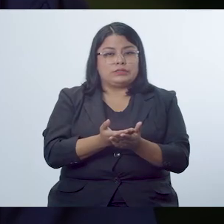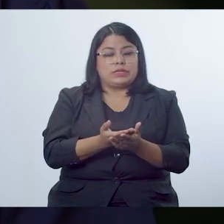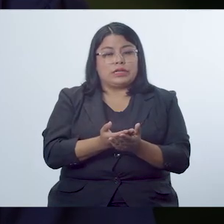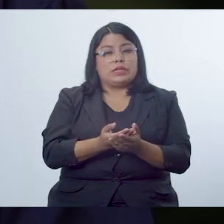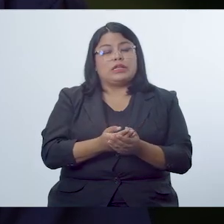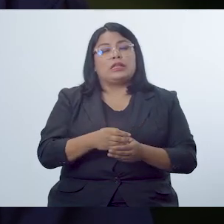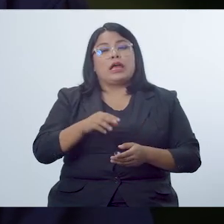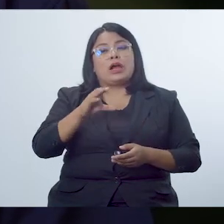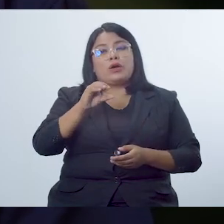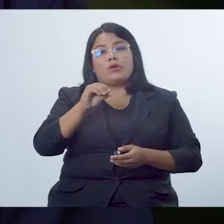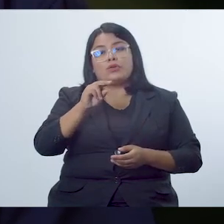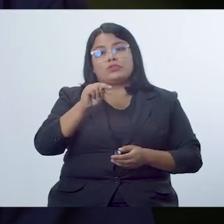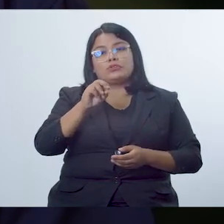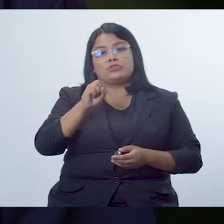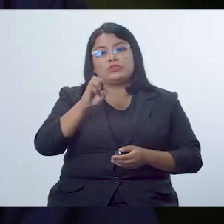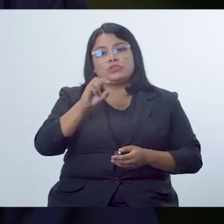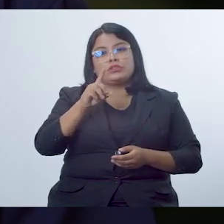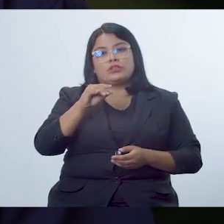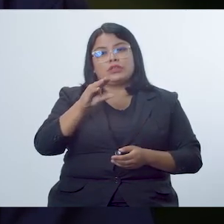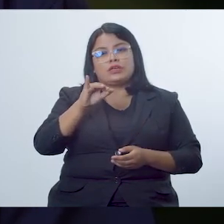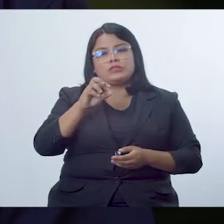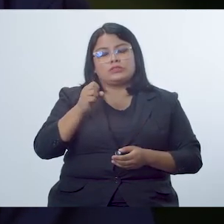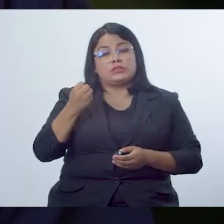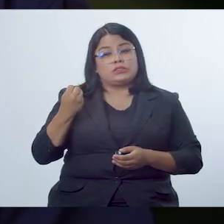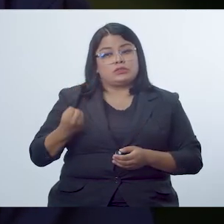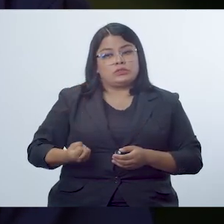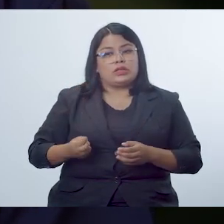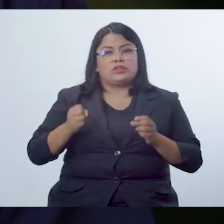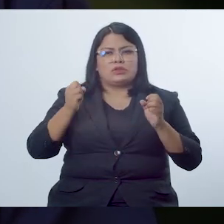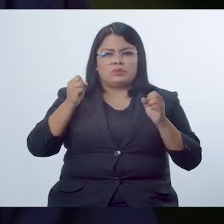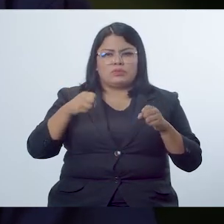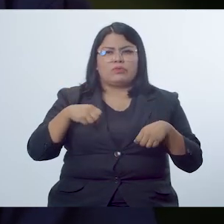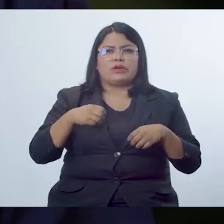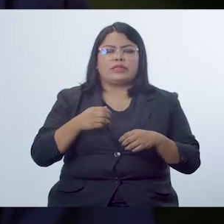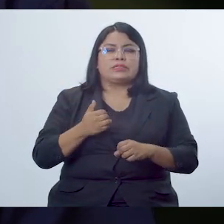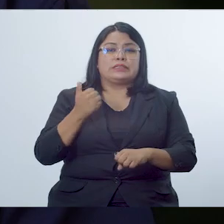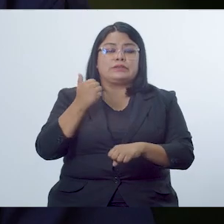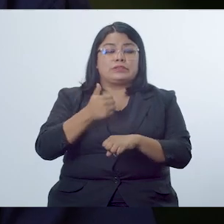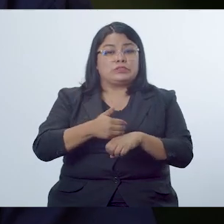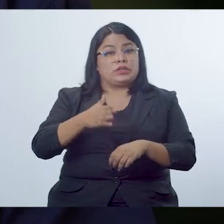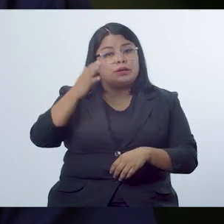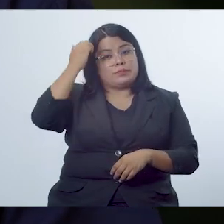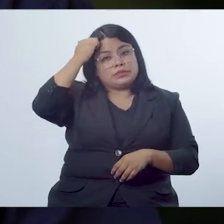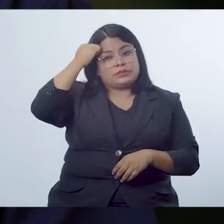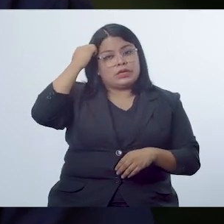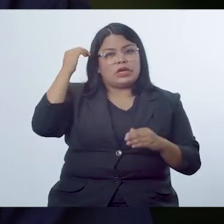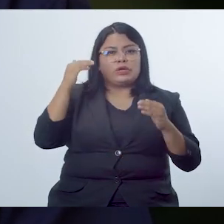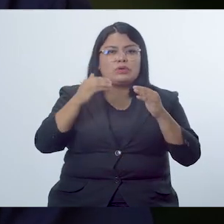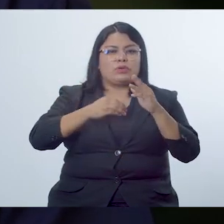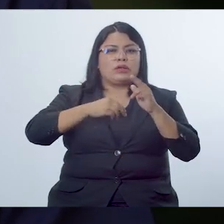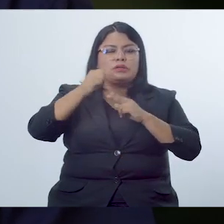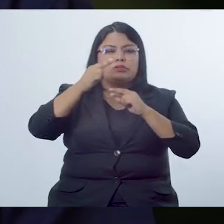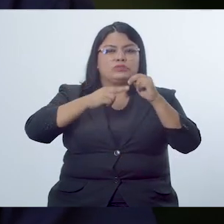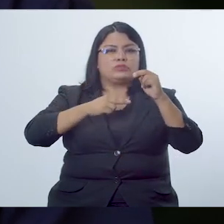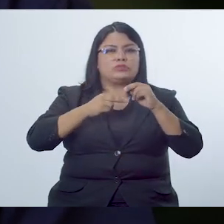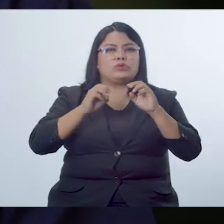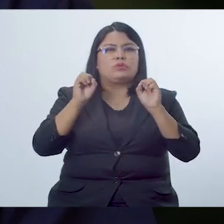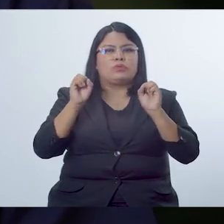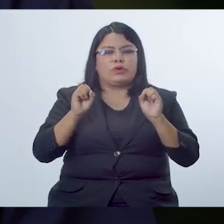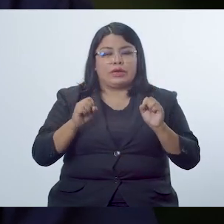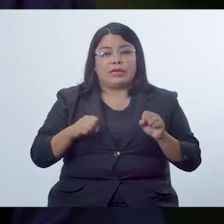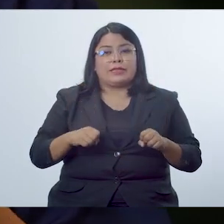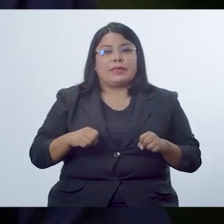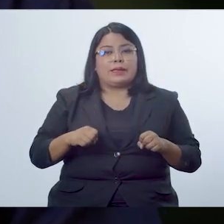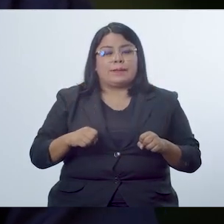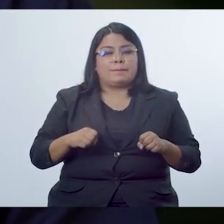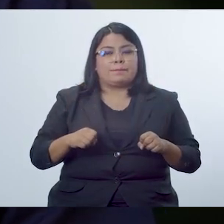es la que permite al estudiantado evidenciar sus aprendizajes. Además de eso, la construcción permite